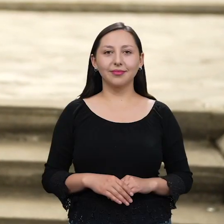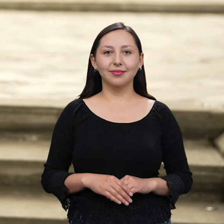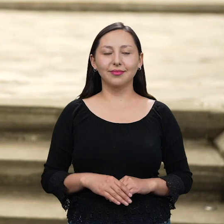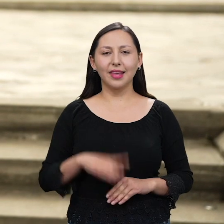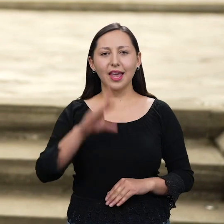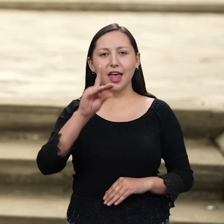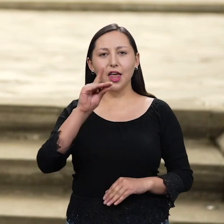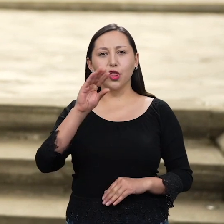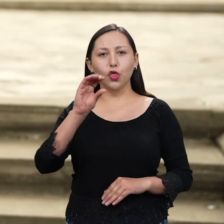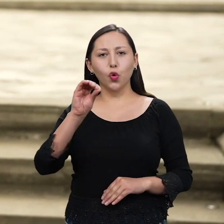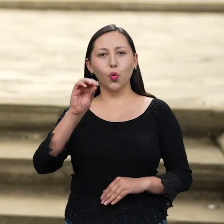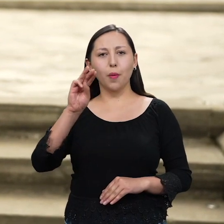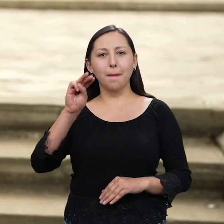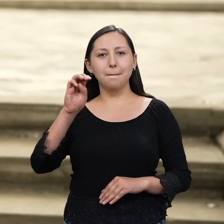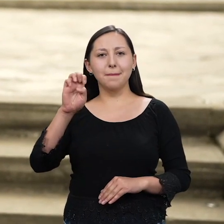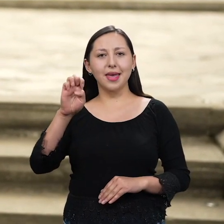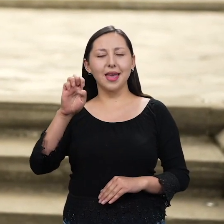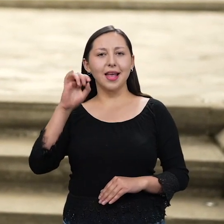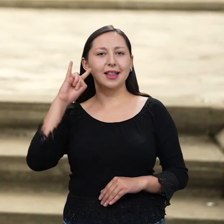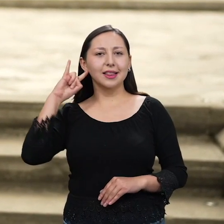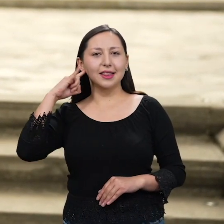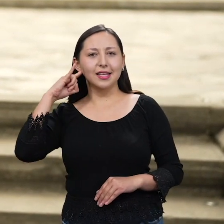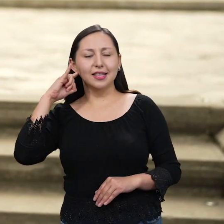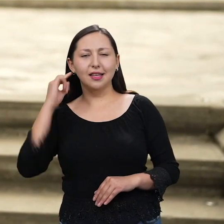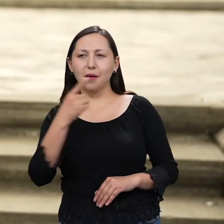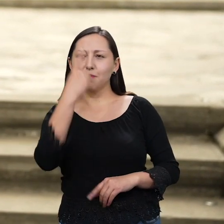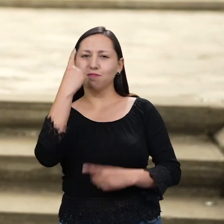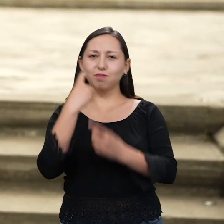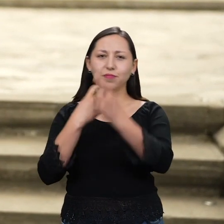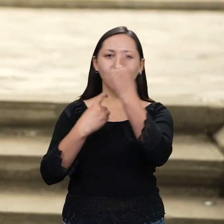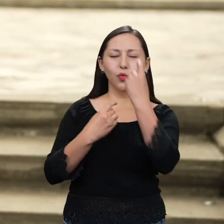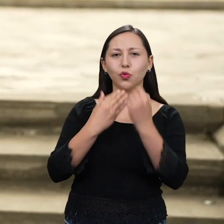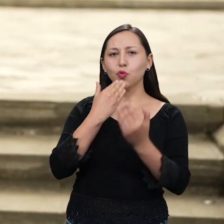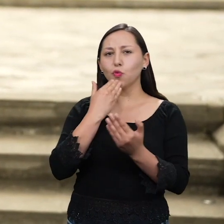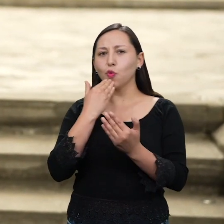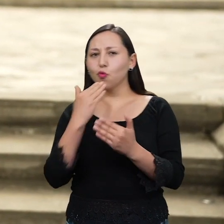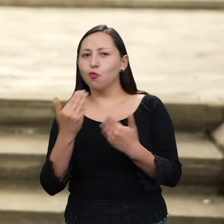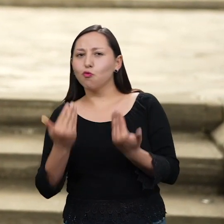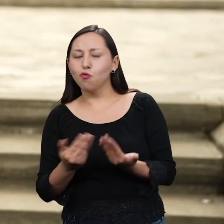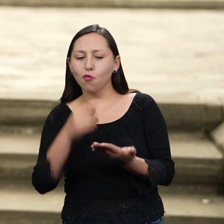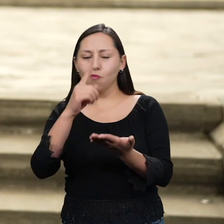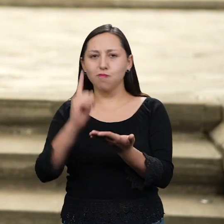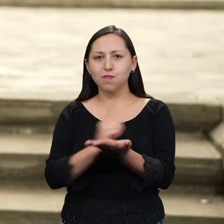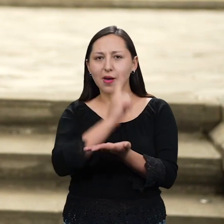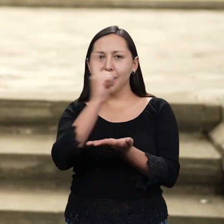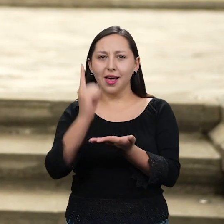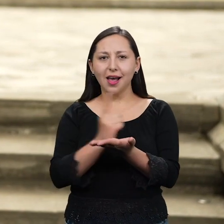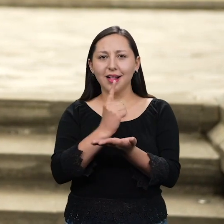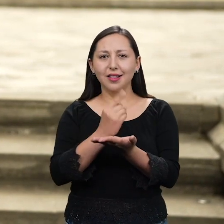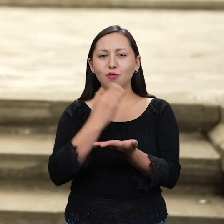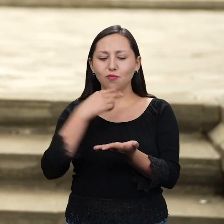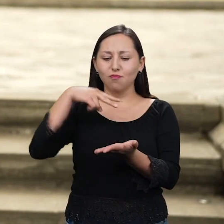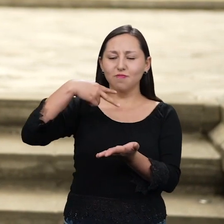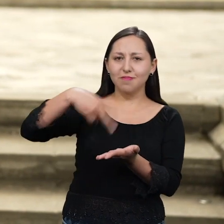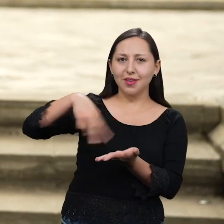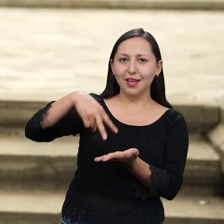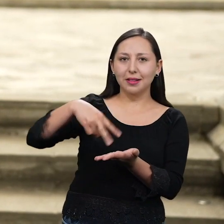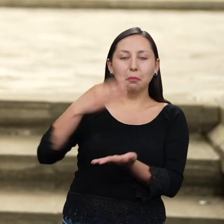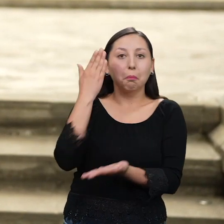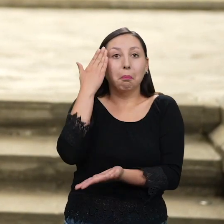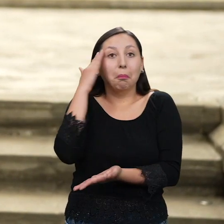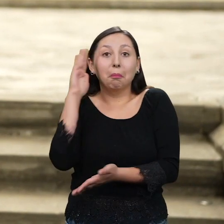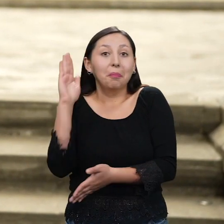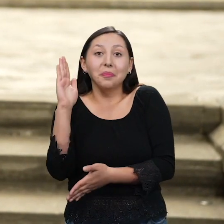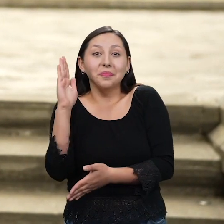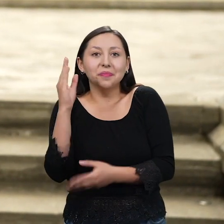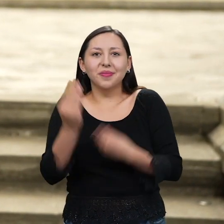¡Ladome! ¿Cómo hacen las y los bailarines para girar y girar? ¡Ni idea! ¿Ahora